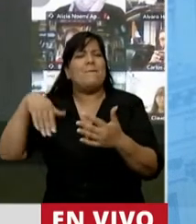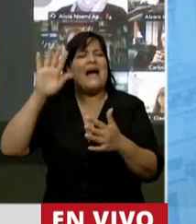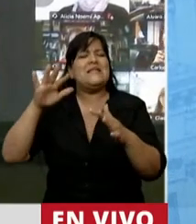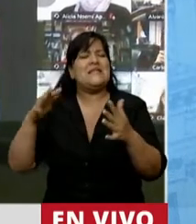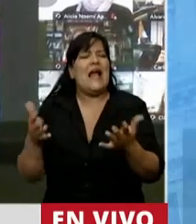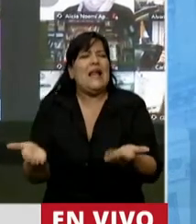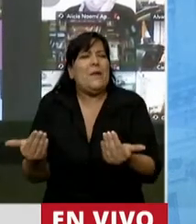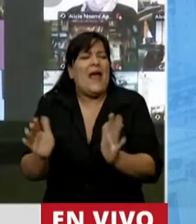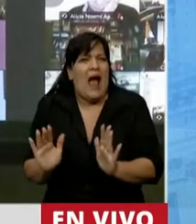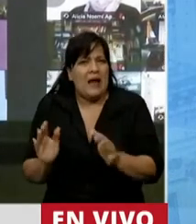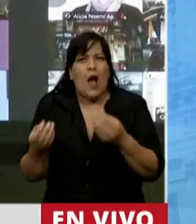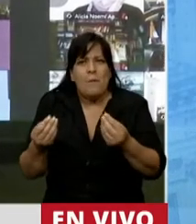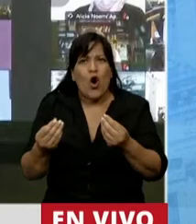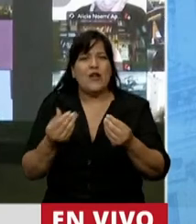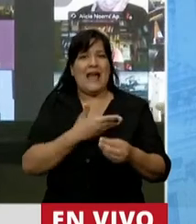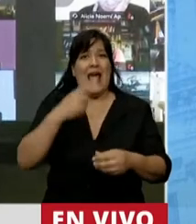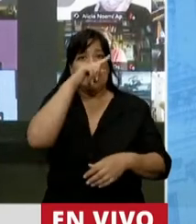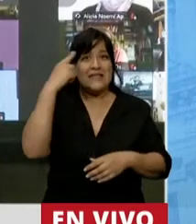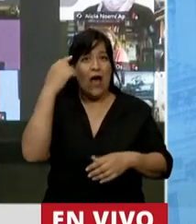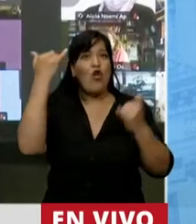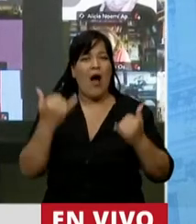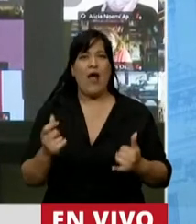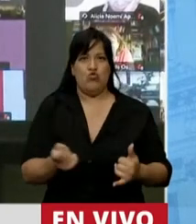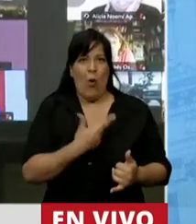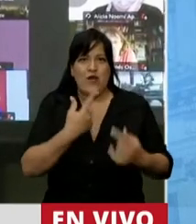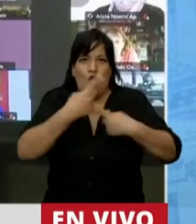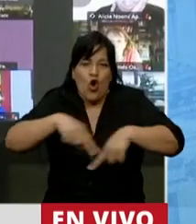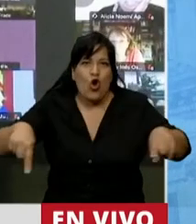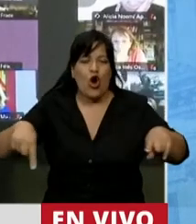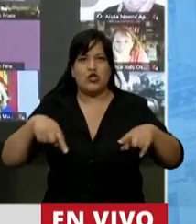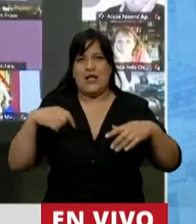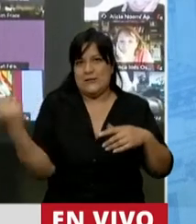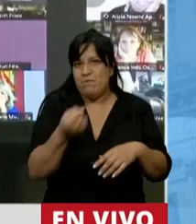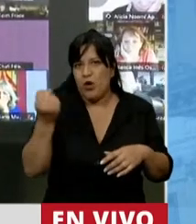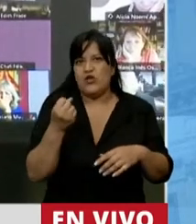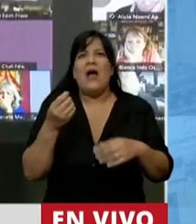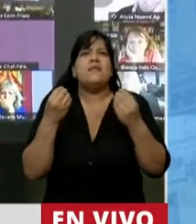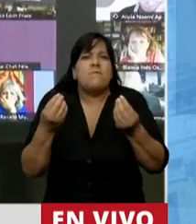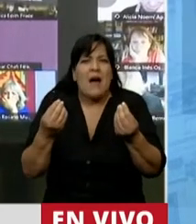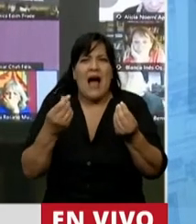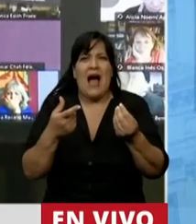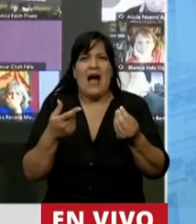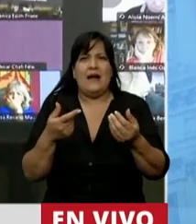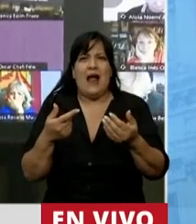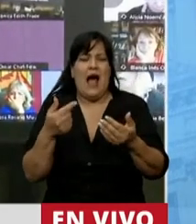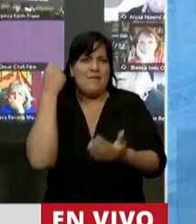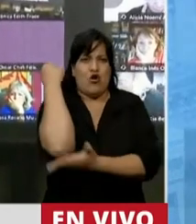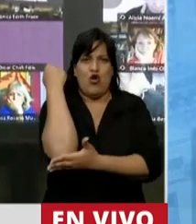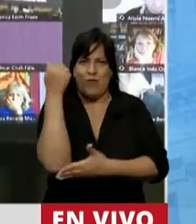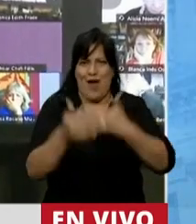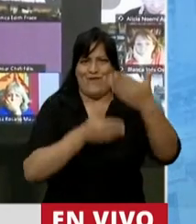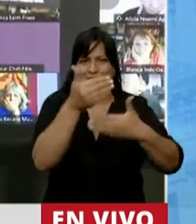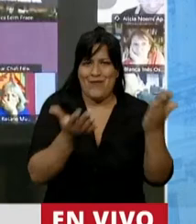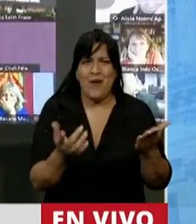por el hecho de que esos estados son dueños de recursos muy importantes para su economía.